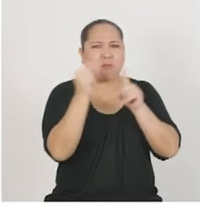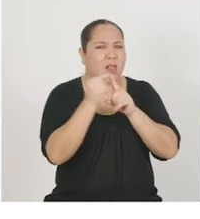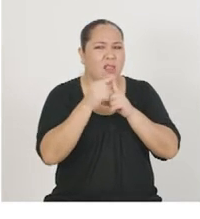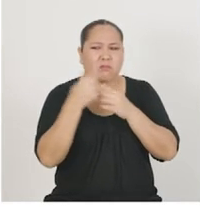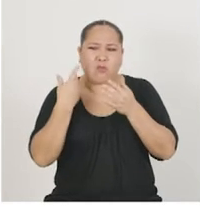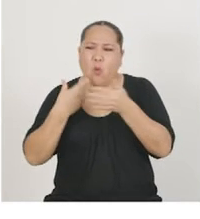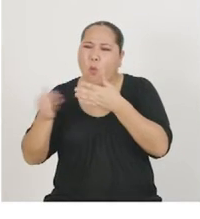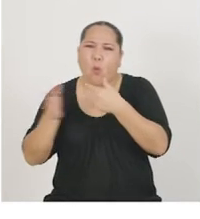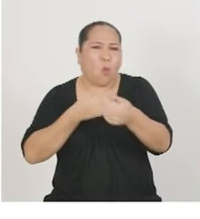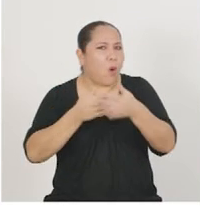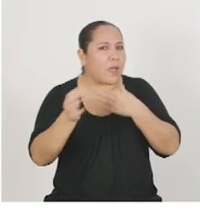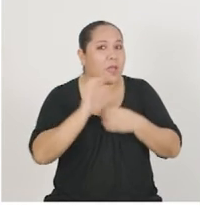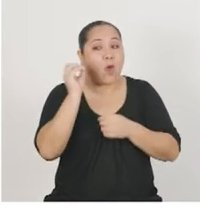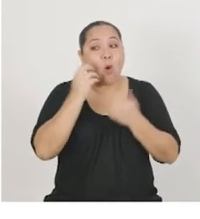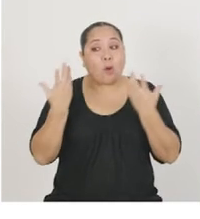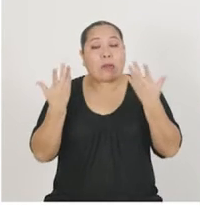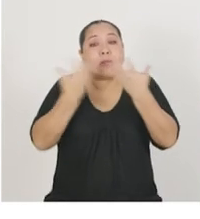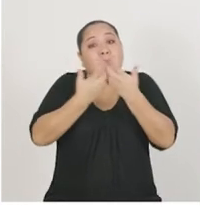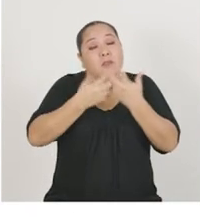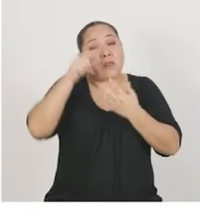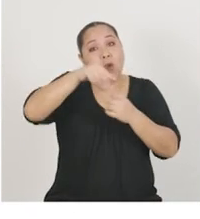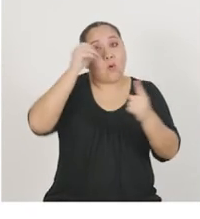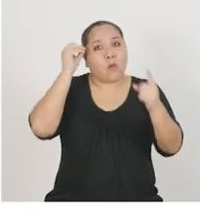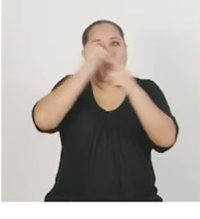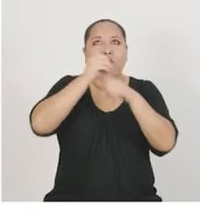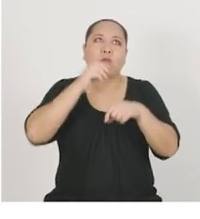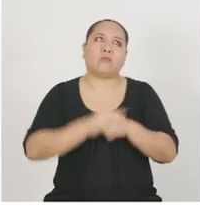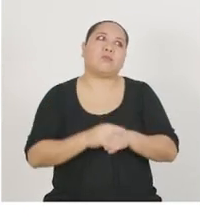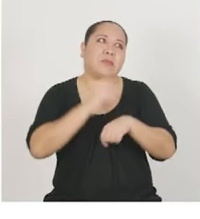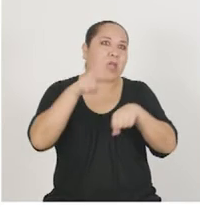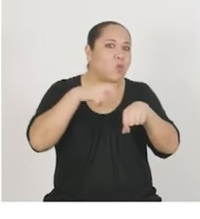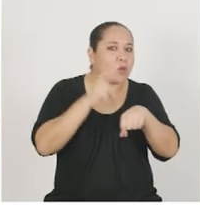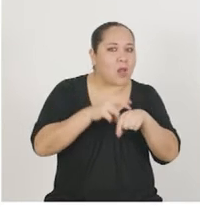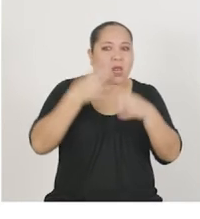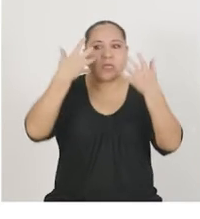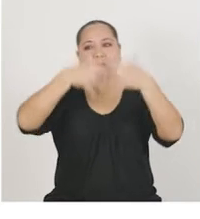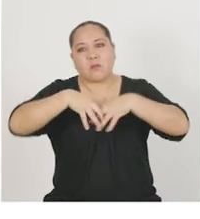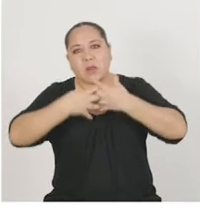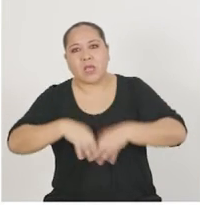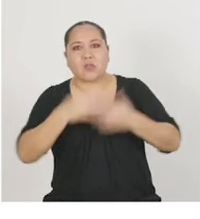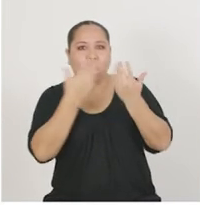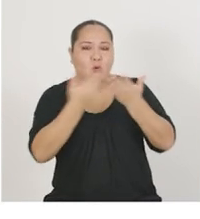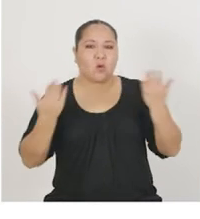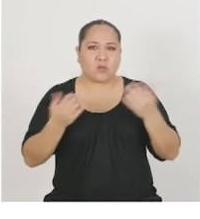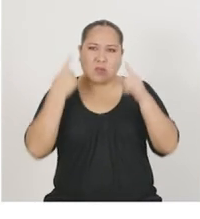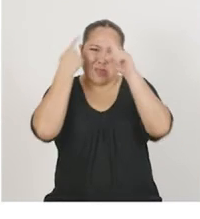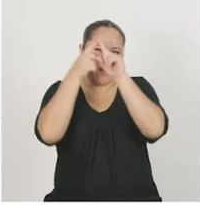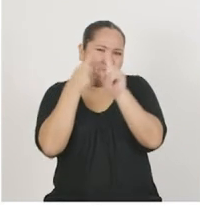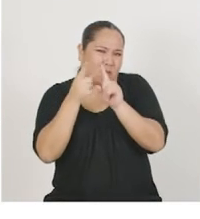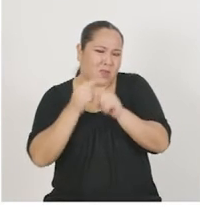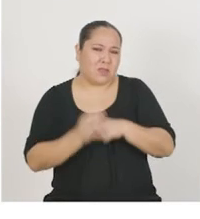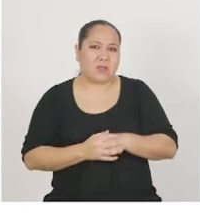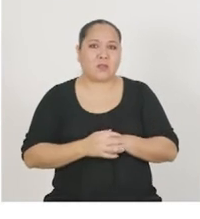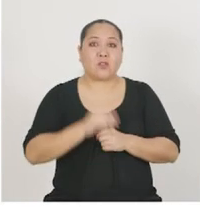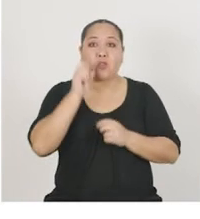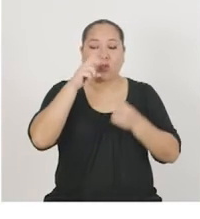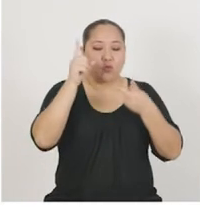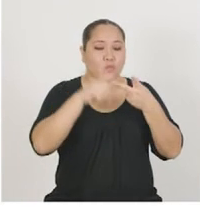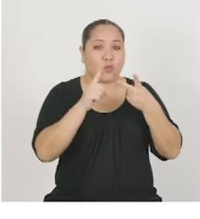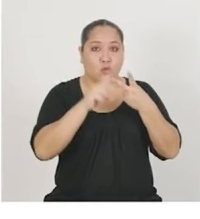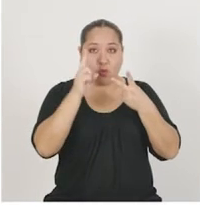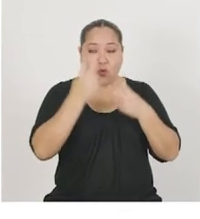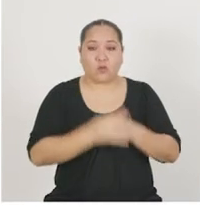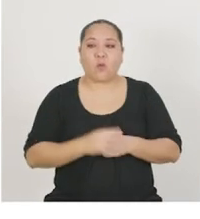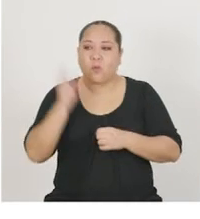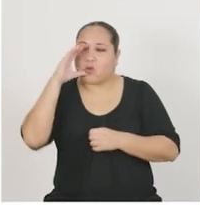totalmente al azar o estar relacionadas con el reto, con la naturaleza, con empresas, con actividades, etc. Paso